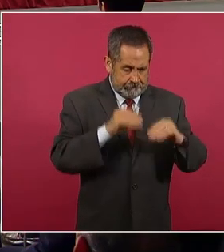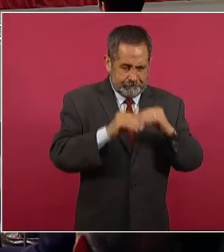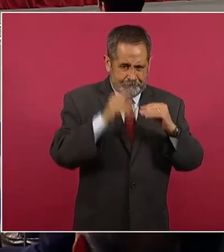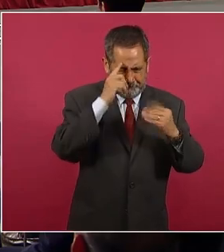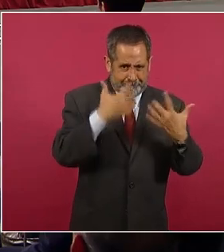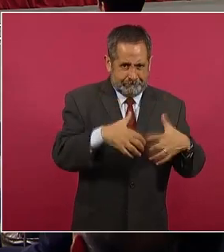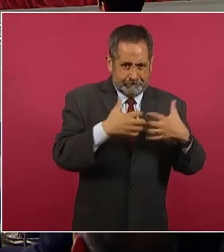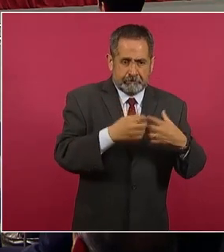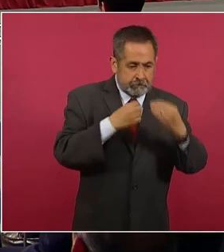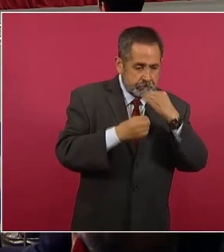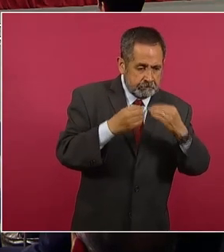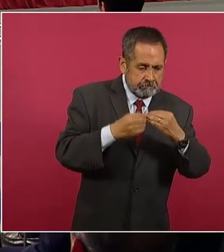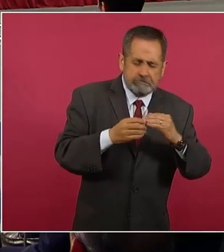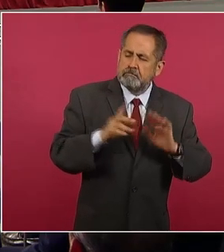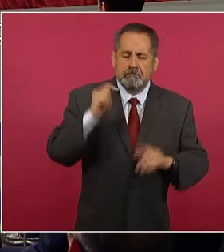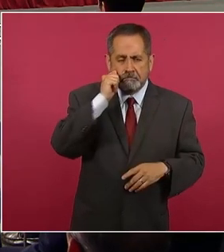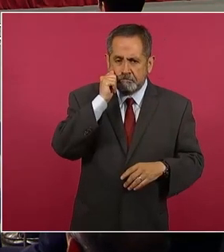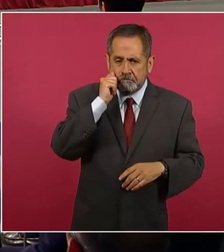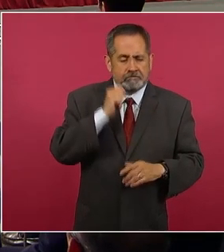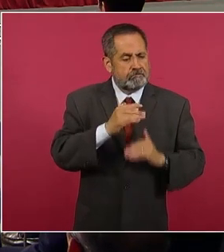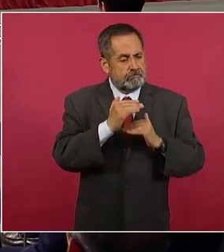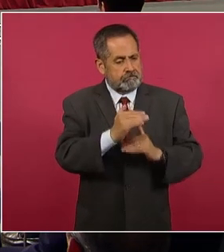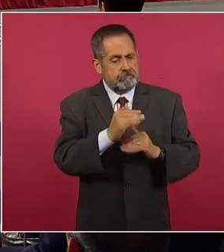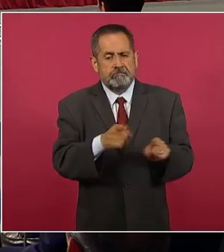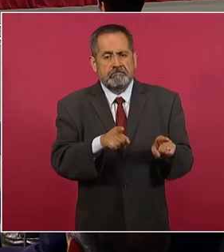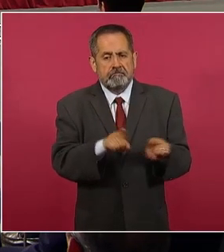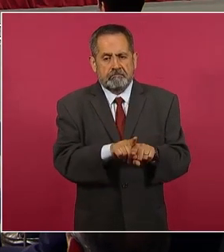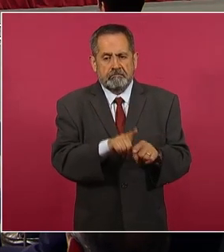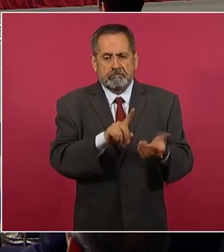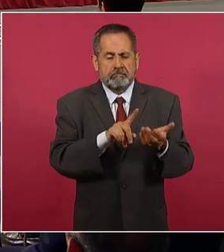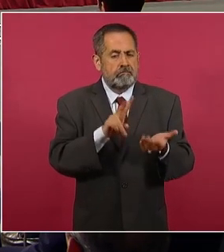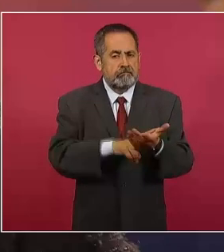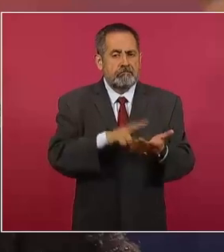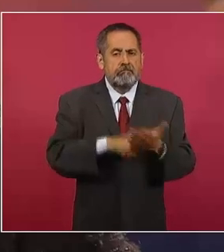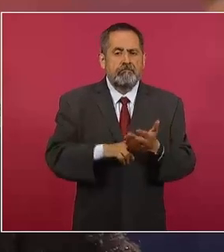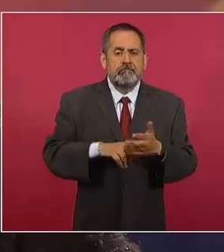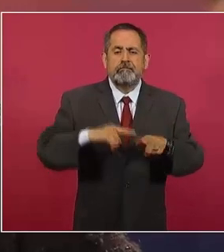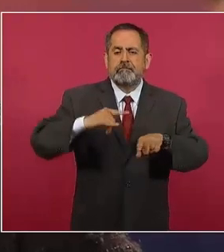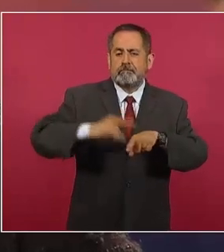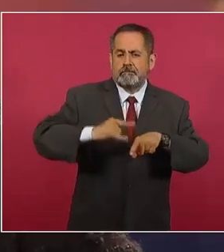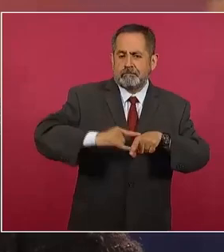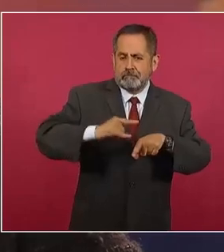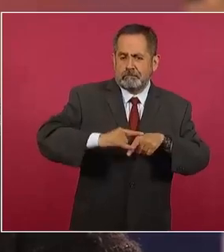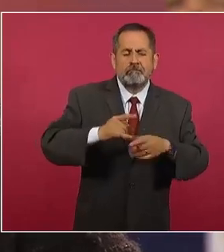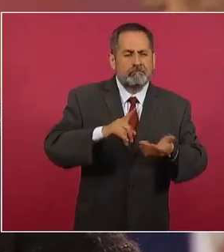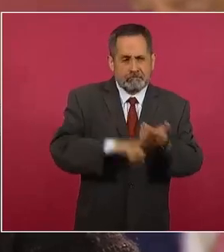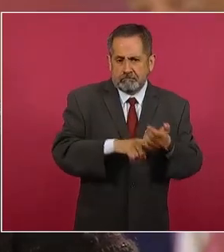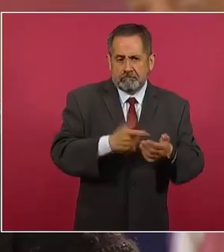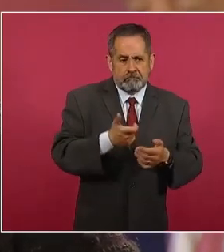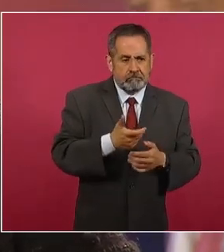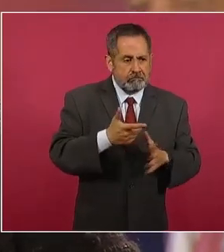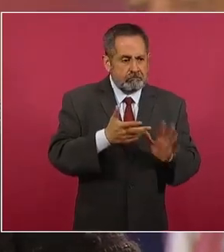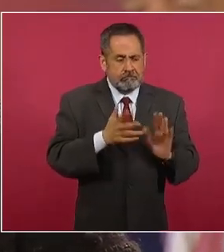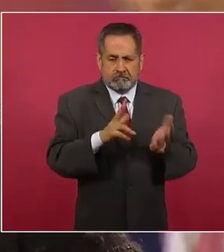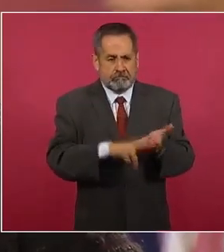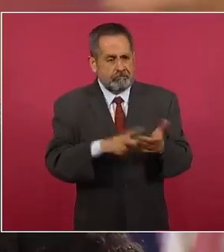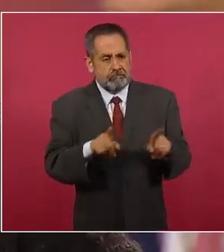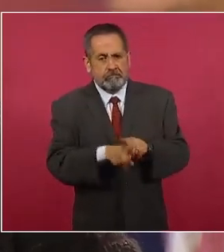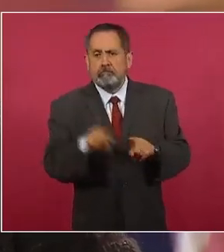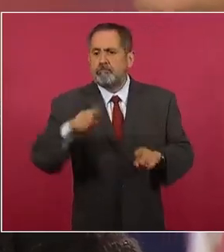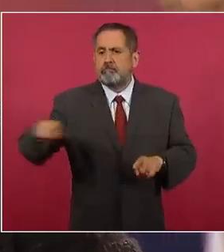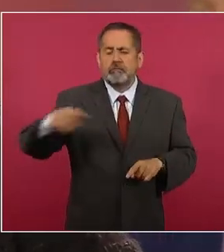producir alimentos. Mantendremos sin aumento el precio del pan blanco grande para ayudar a proteger los ingresos de la gente